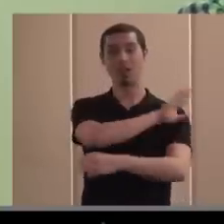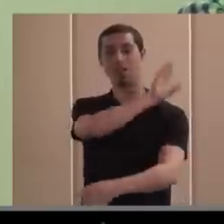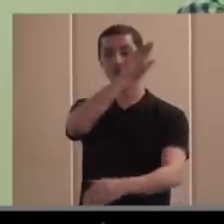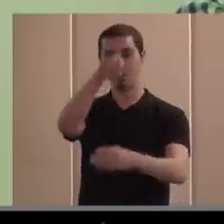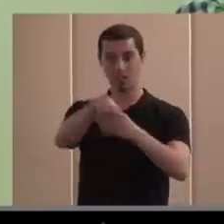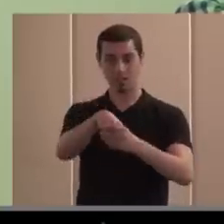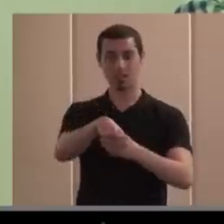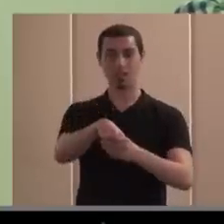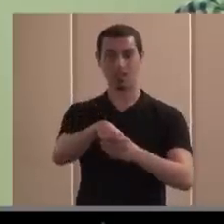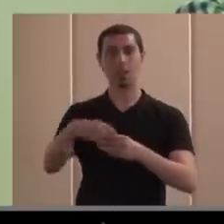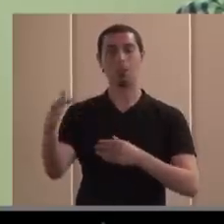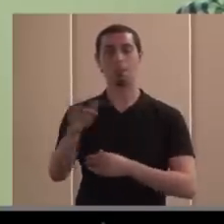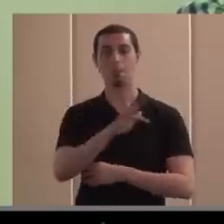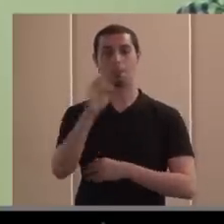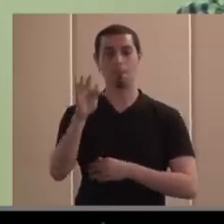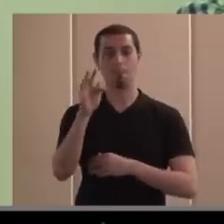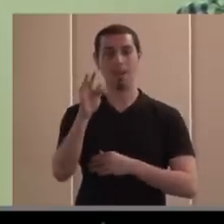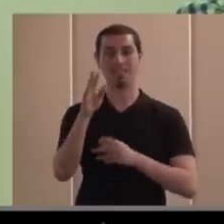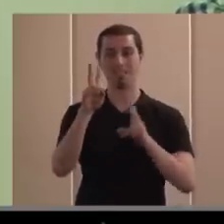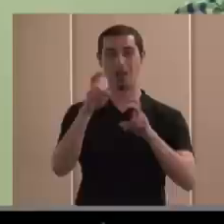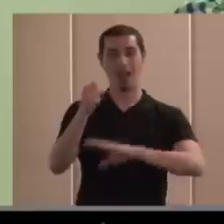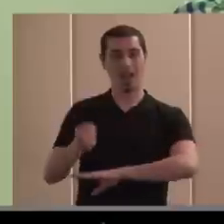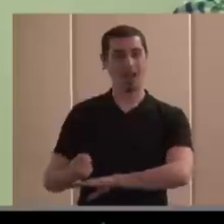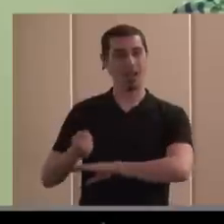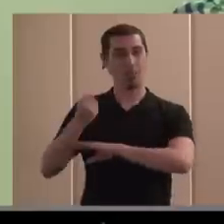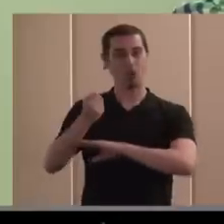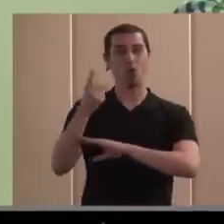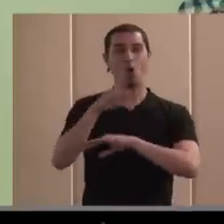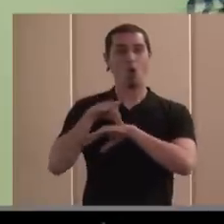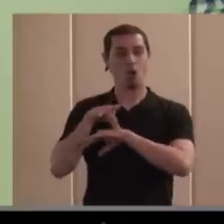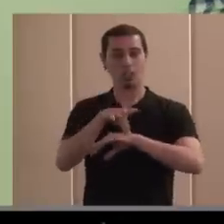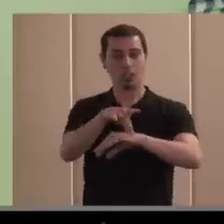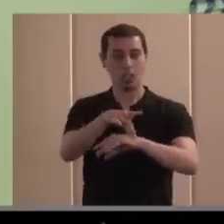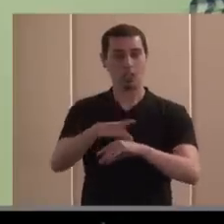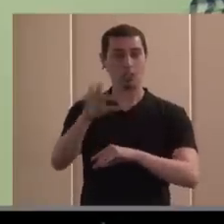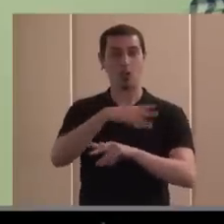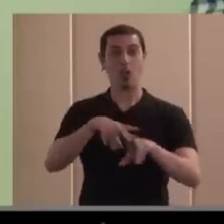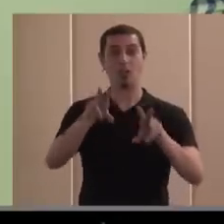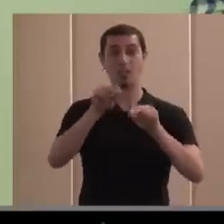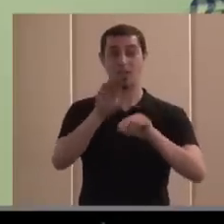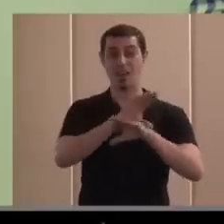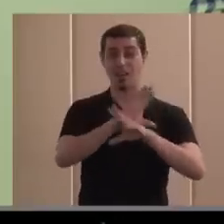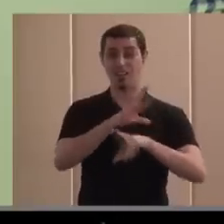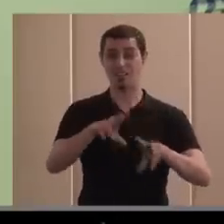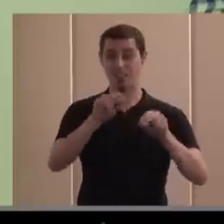y de hacer un poco todo lo que es esa parte de apoyo y de orientación una vez finalizada esa etapa en sus vidas